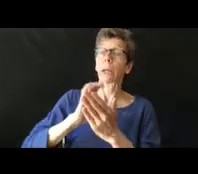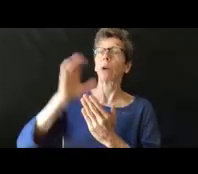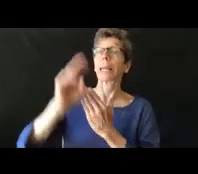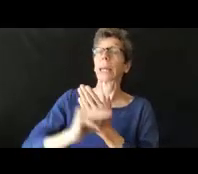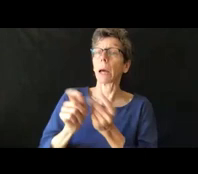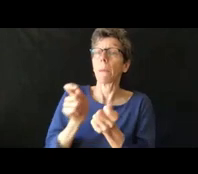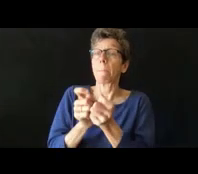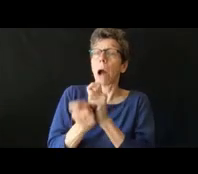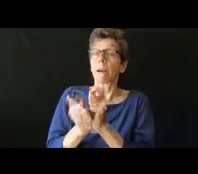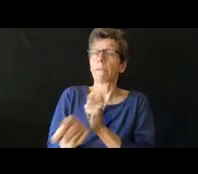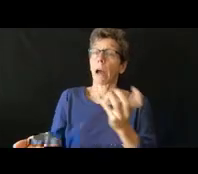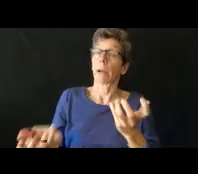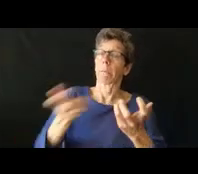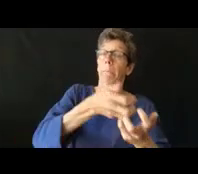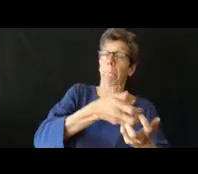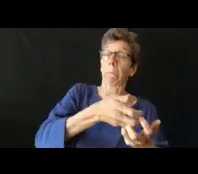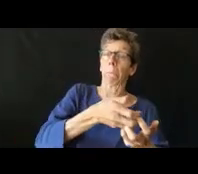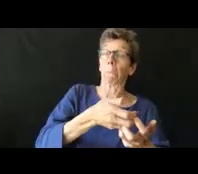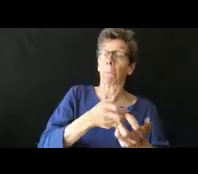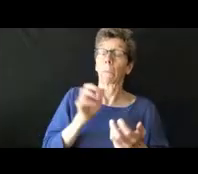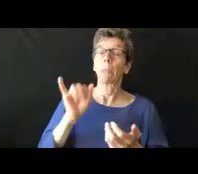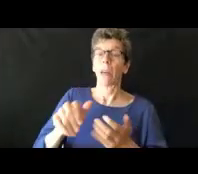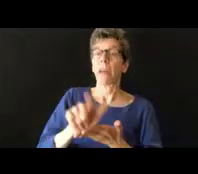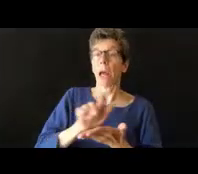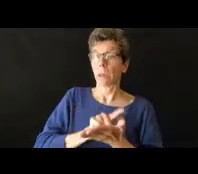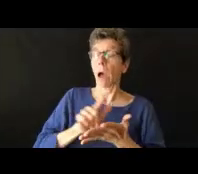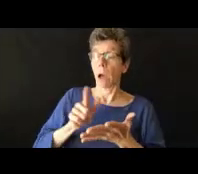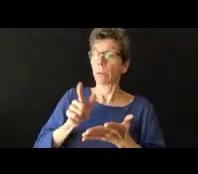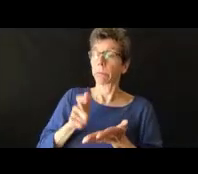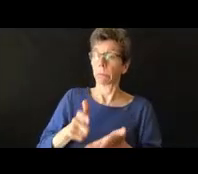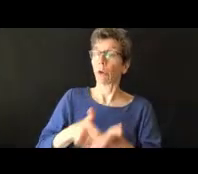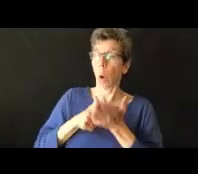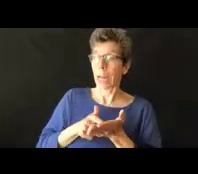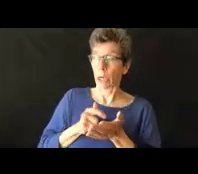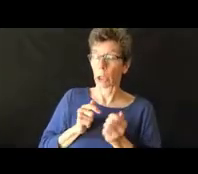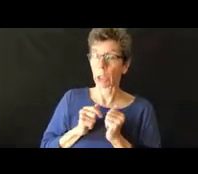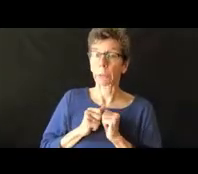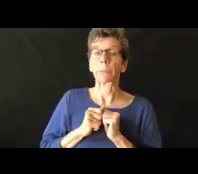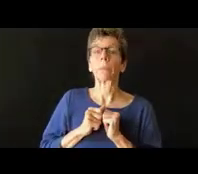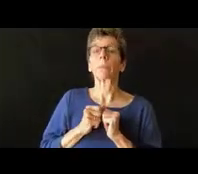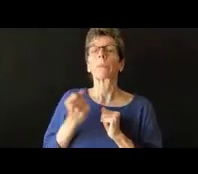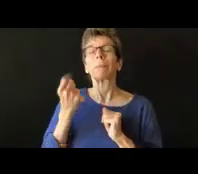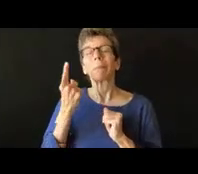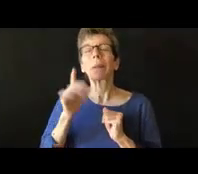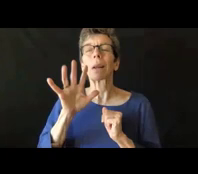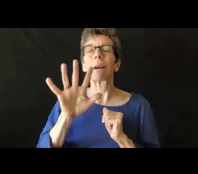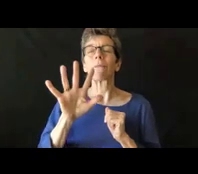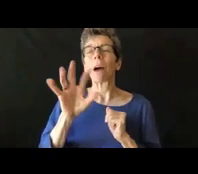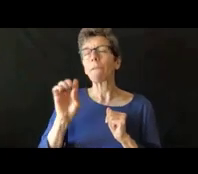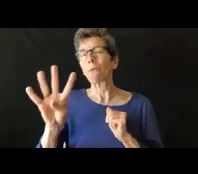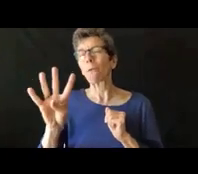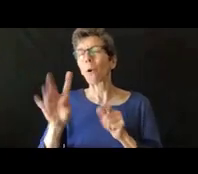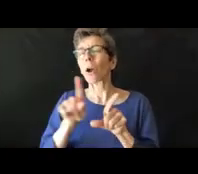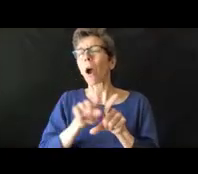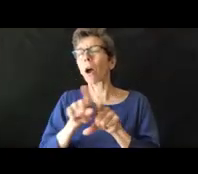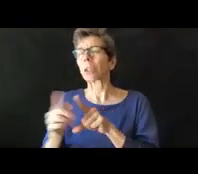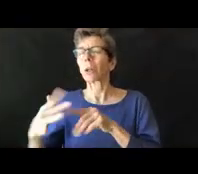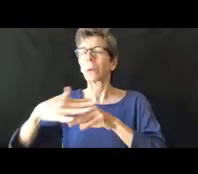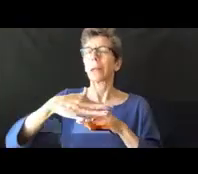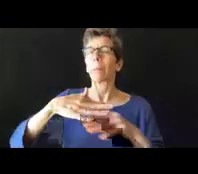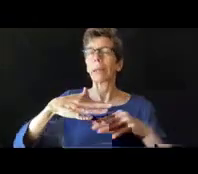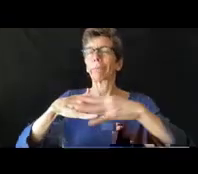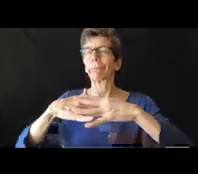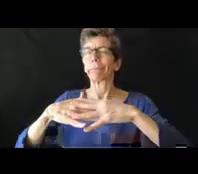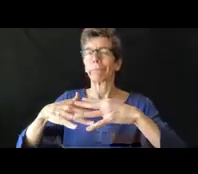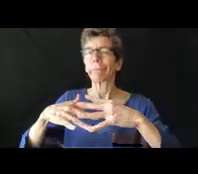bajo el IDEA. Y el plan 504 también muchas veces se añade al IEP para